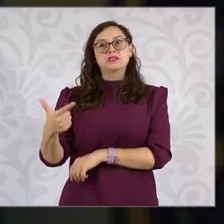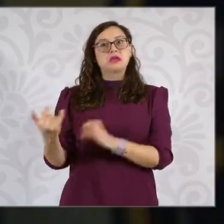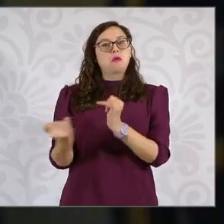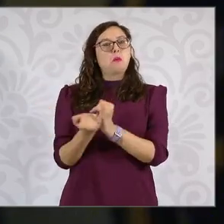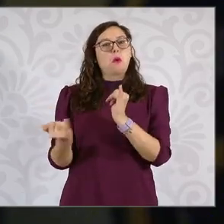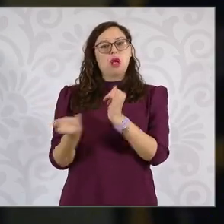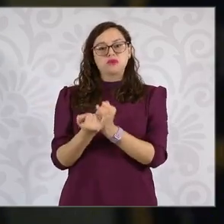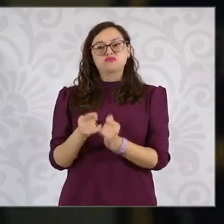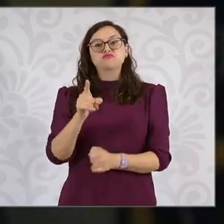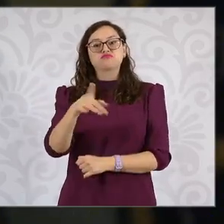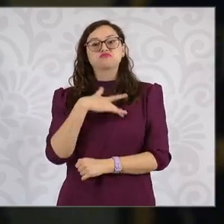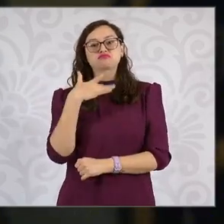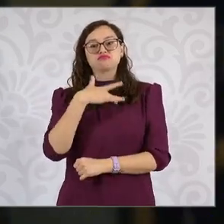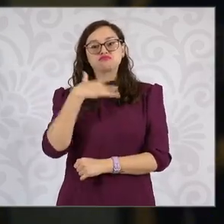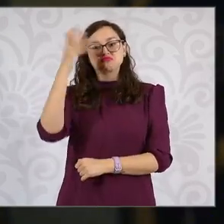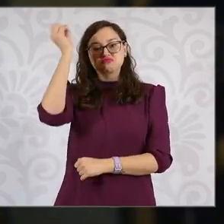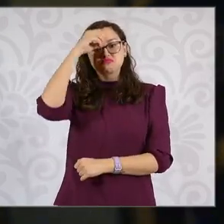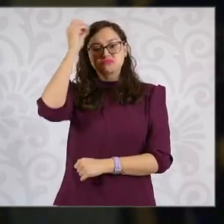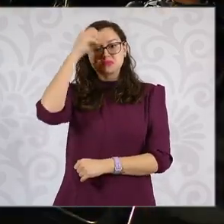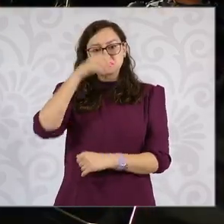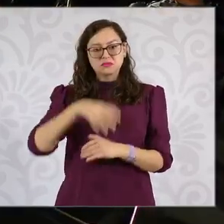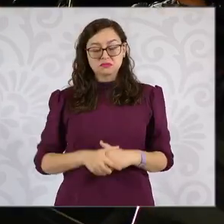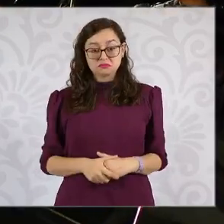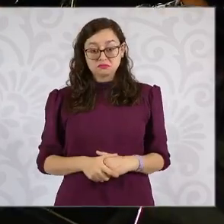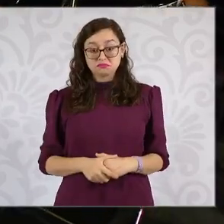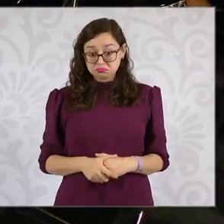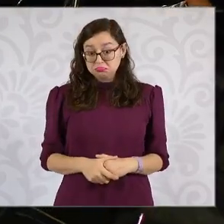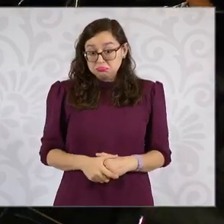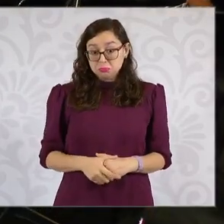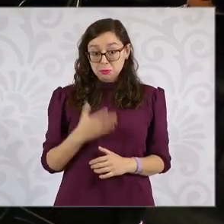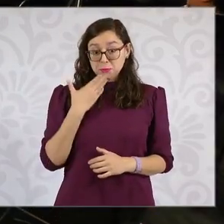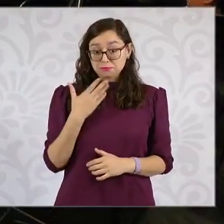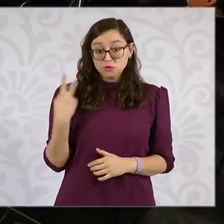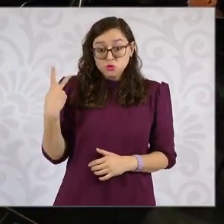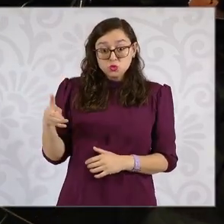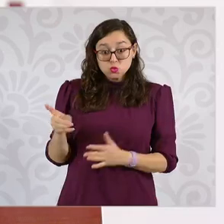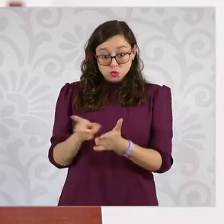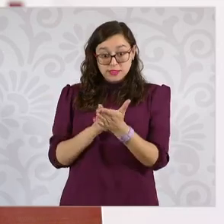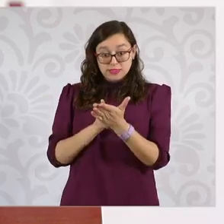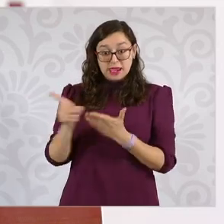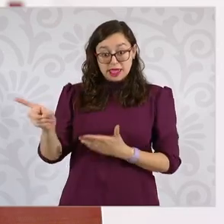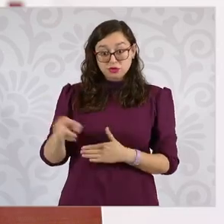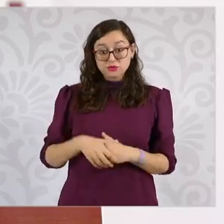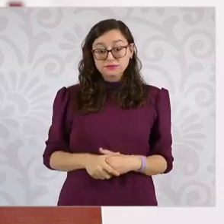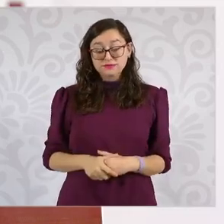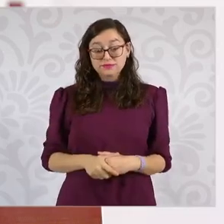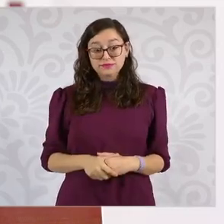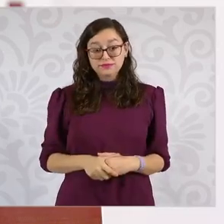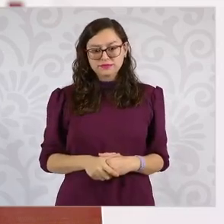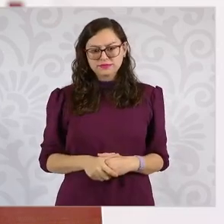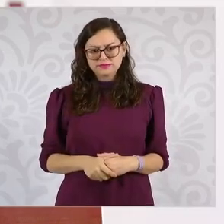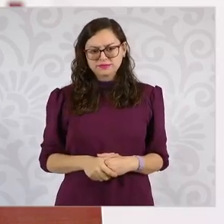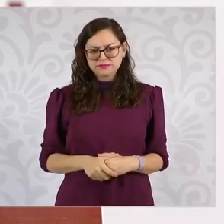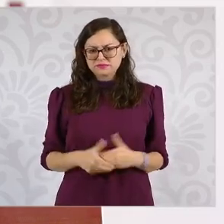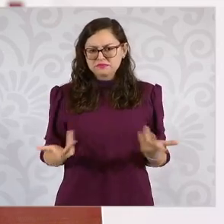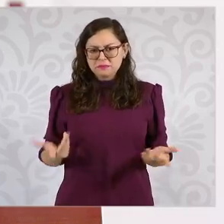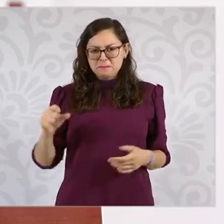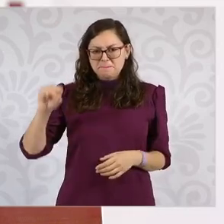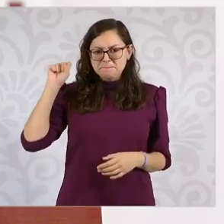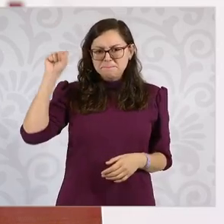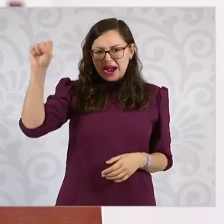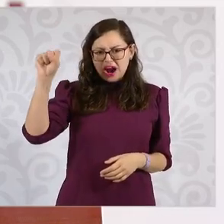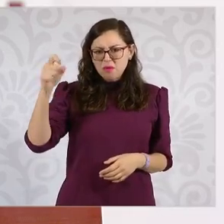al respecto. Gracias. Pues están en su derecho. Valdría la pena saber por qué están en paro y siguen